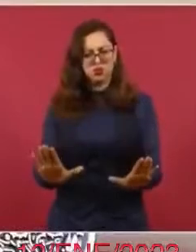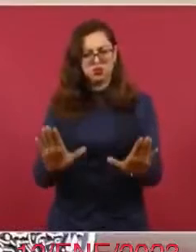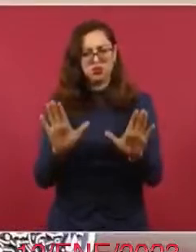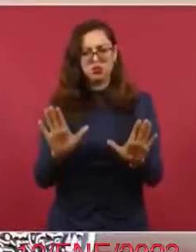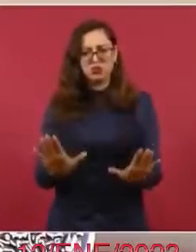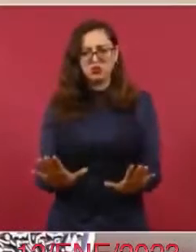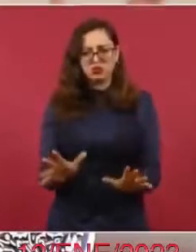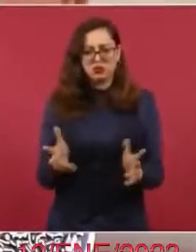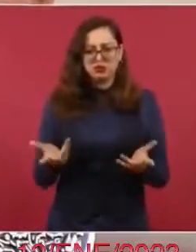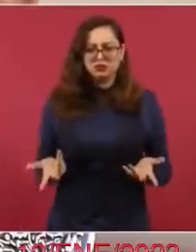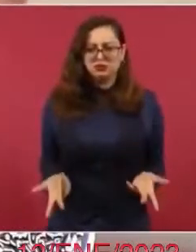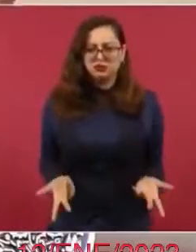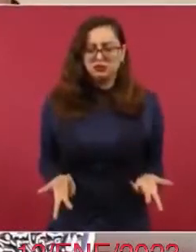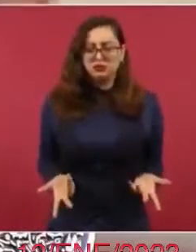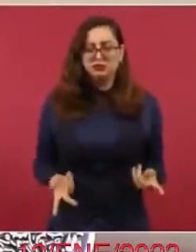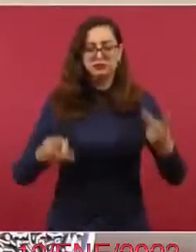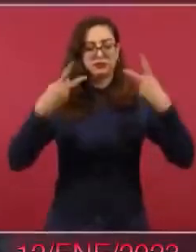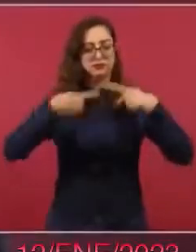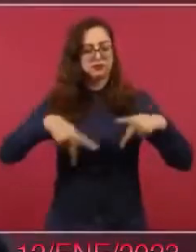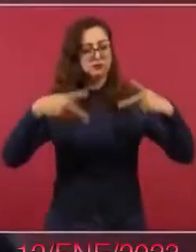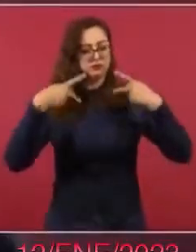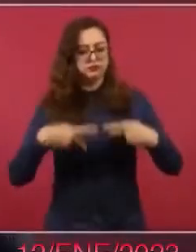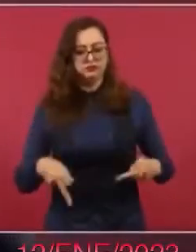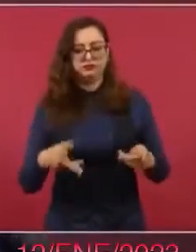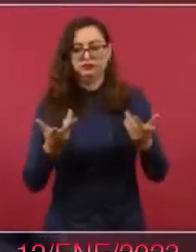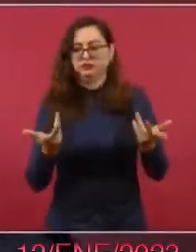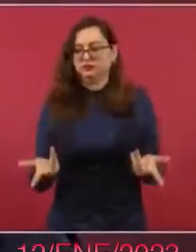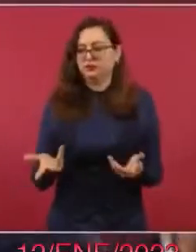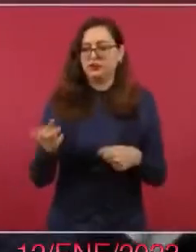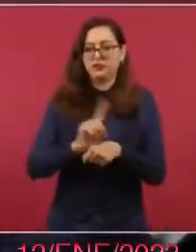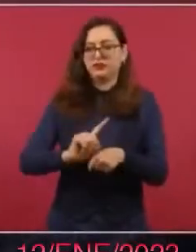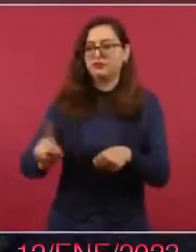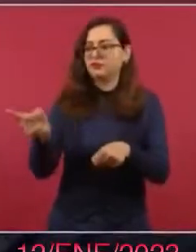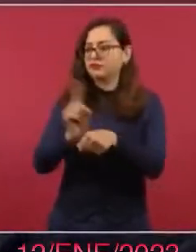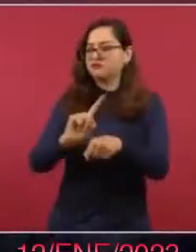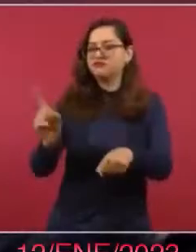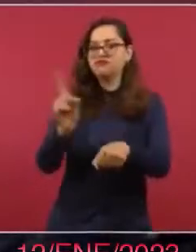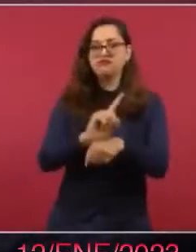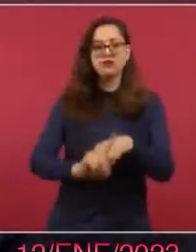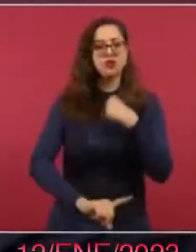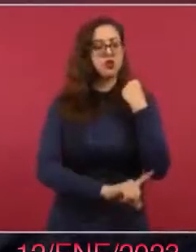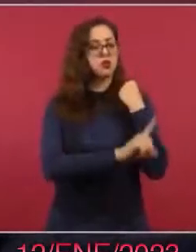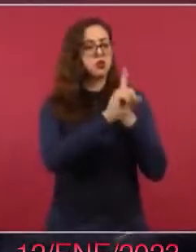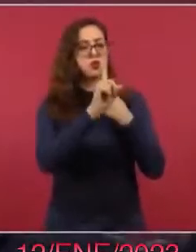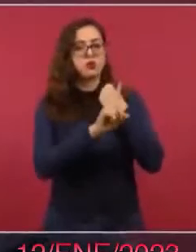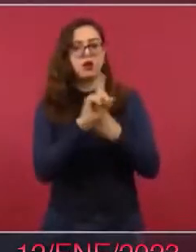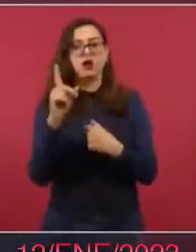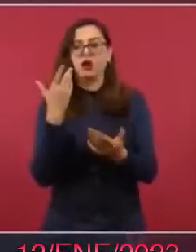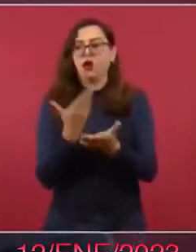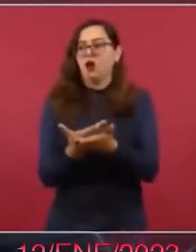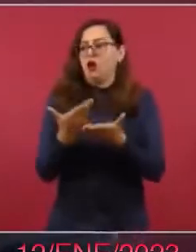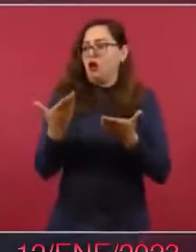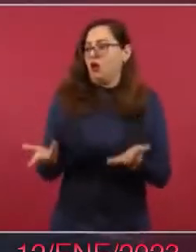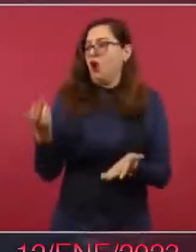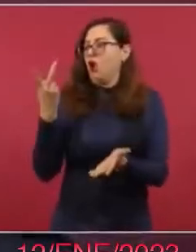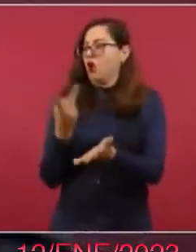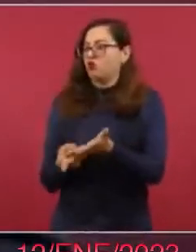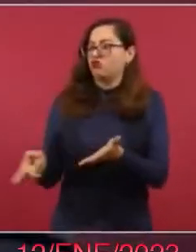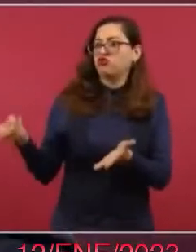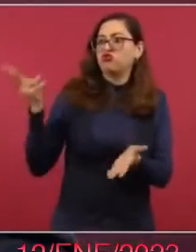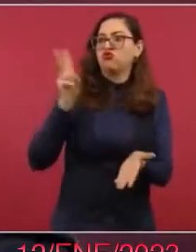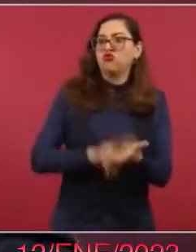cotidianos o los que se tienen que enfrentar, tengan la